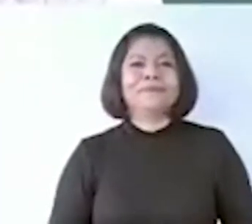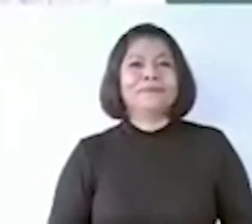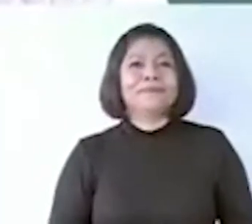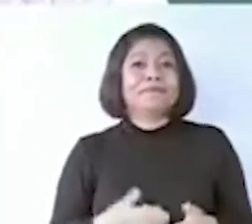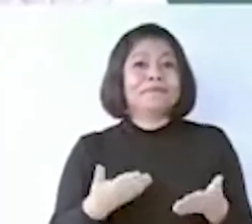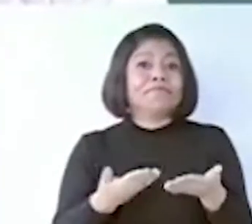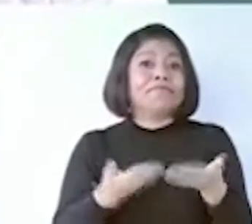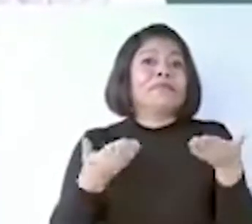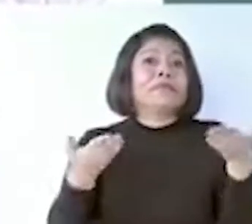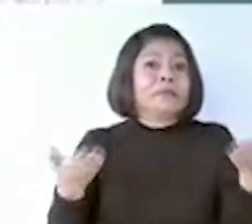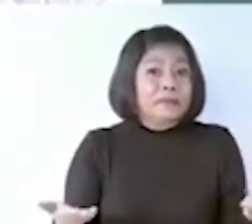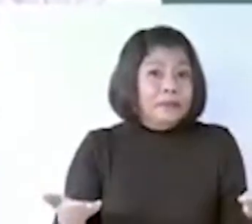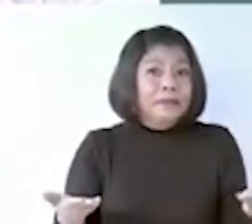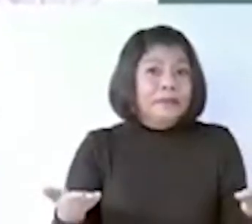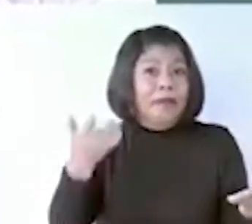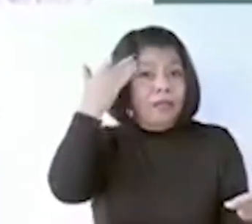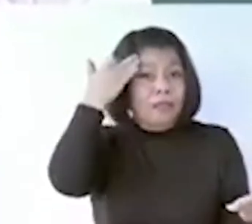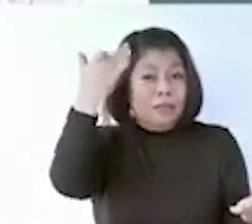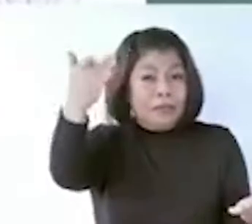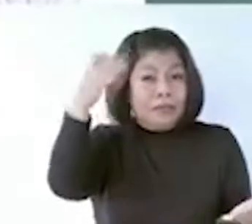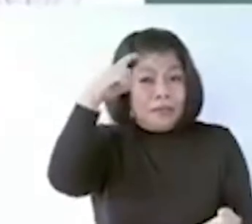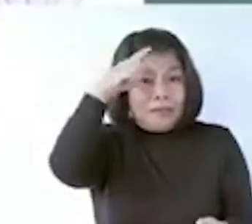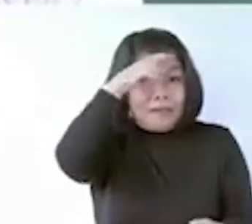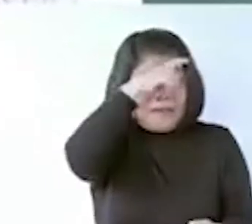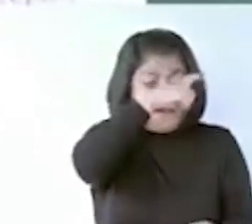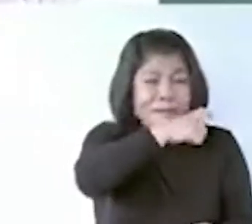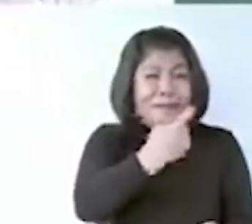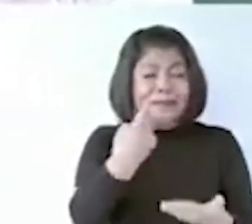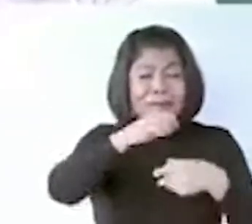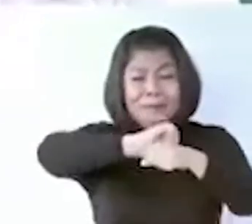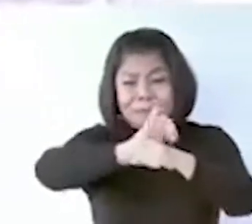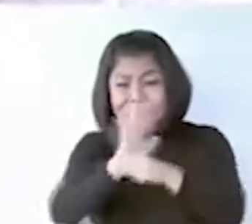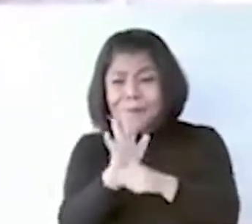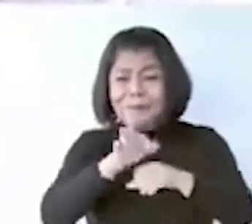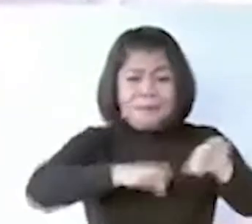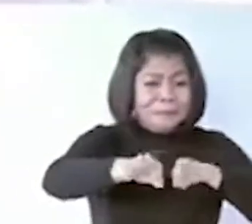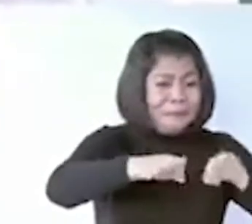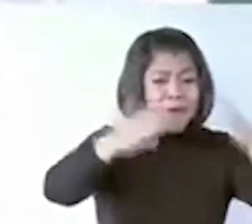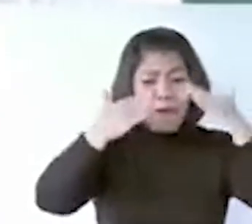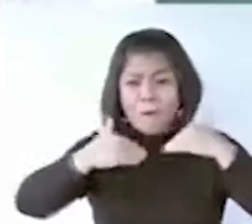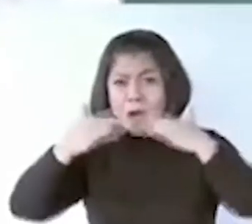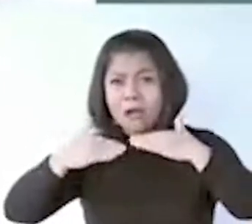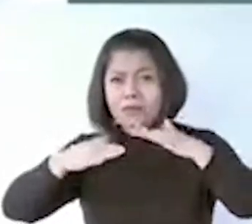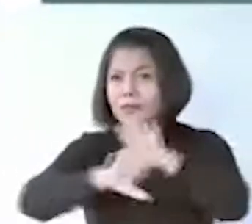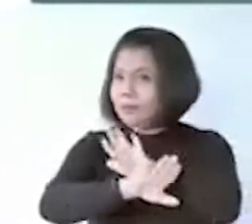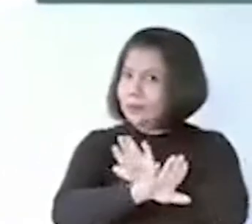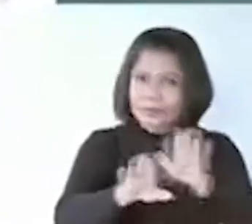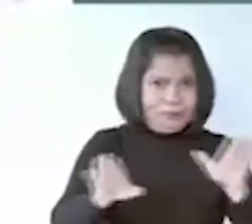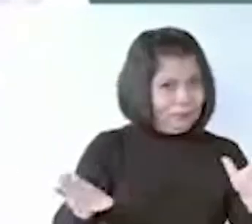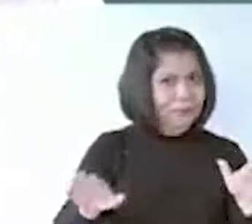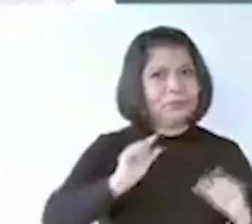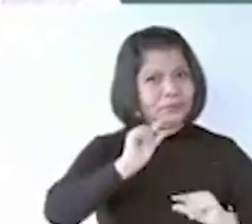este tiempo difícil, ya se están recuperando los empleos. Yo